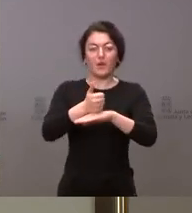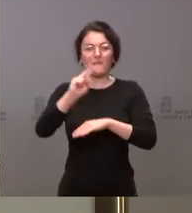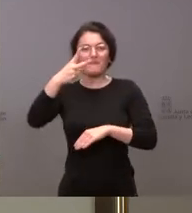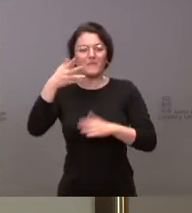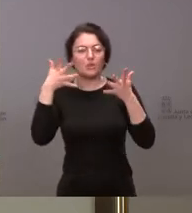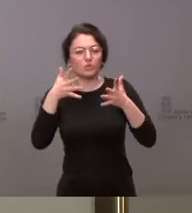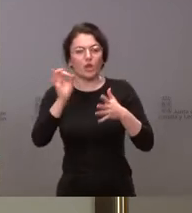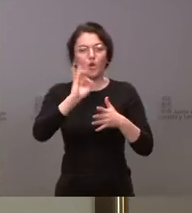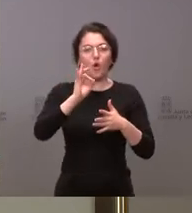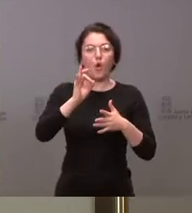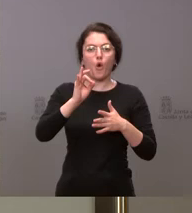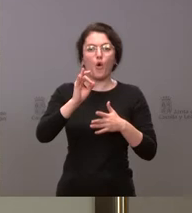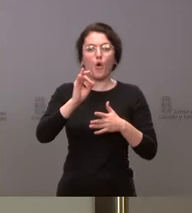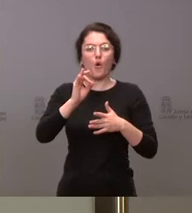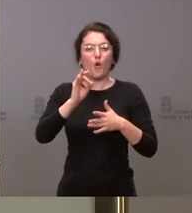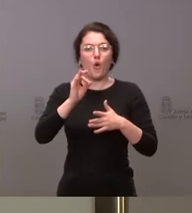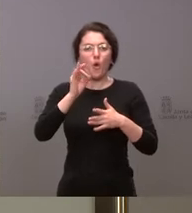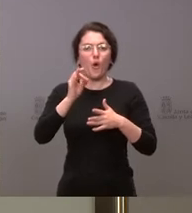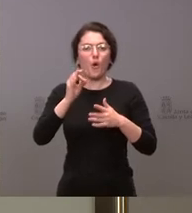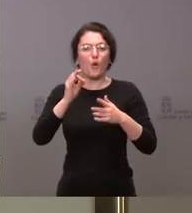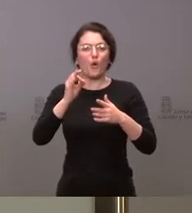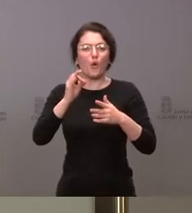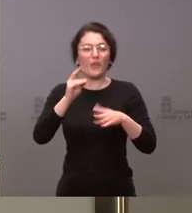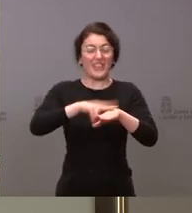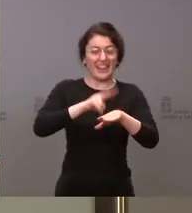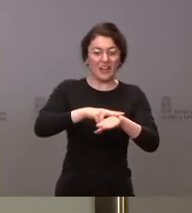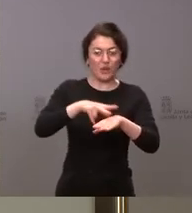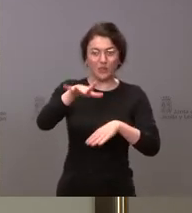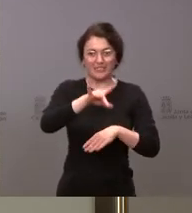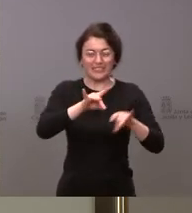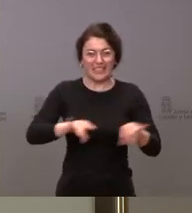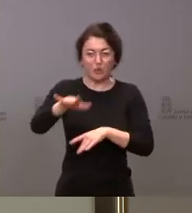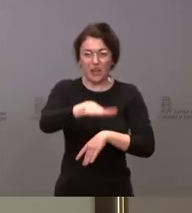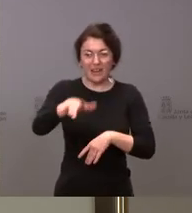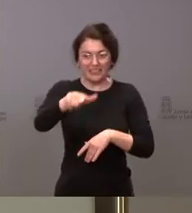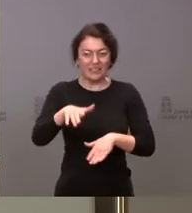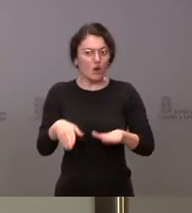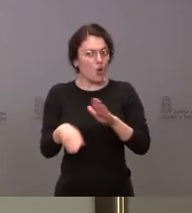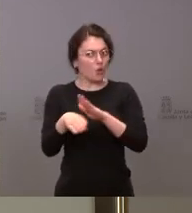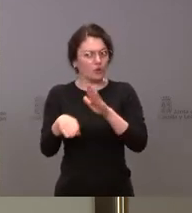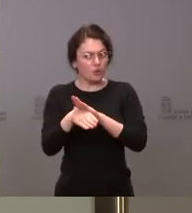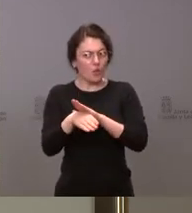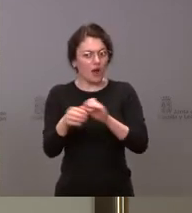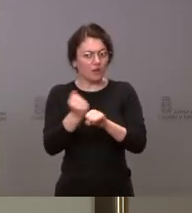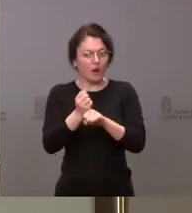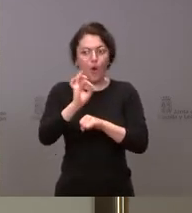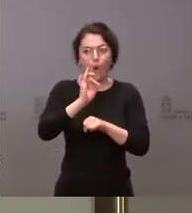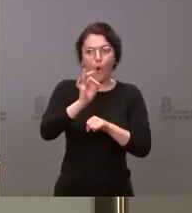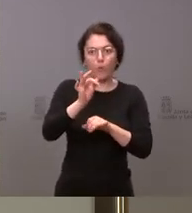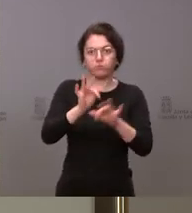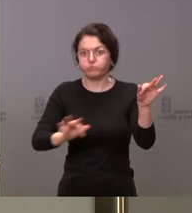delegados territoriales que no han nombrado se mantienen en su puesto, aunque cambien en sí de denominación. Muchas gracias.